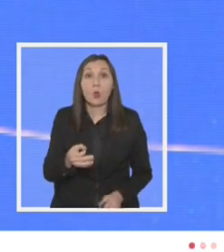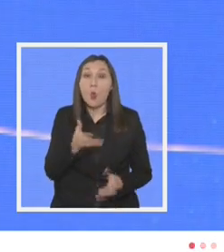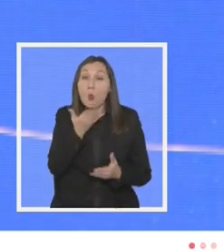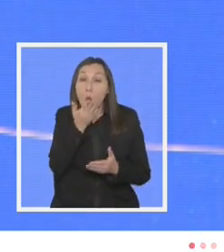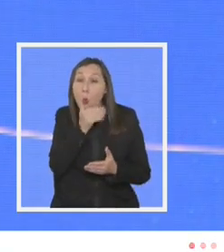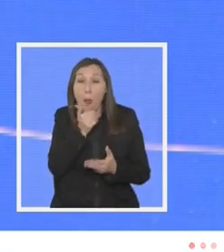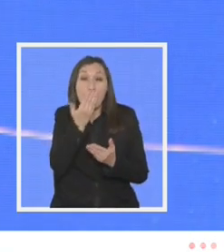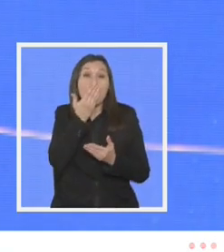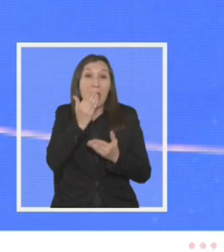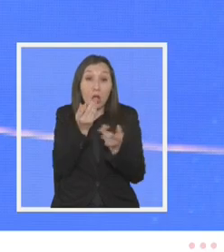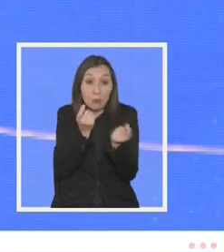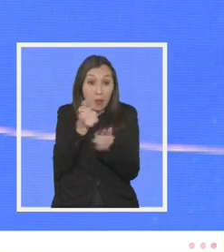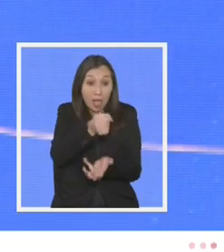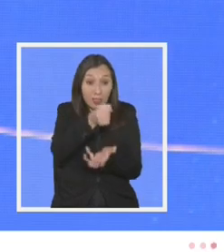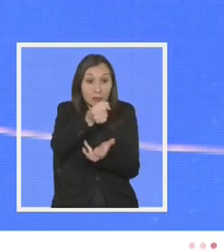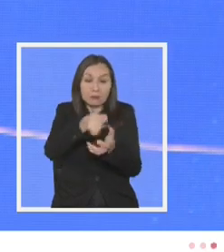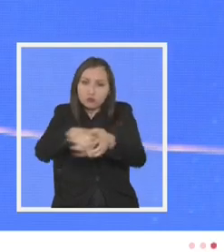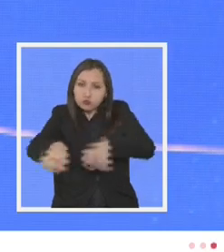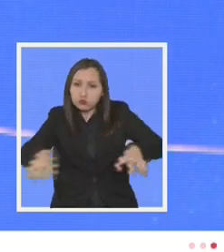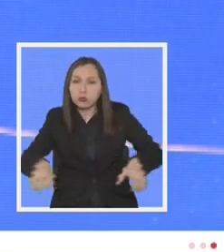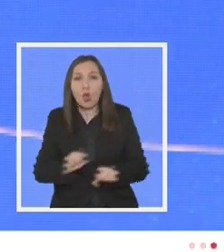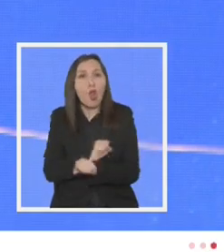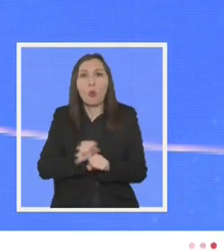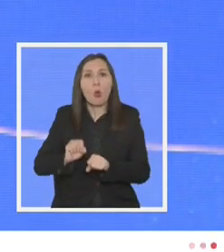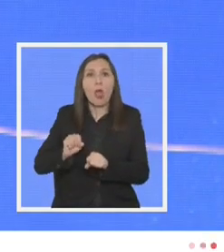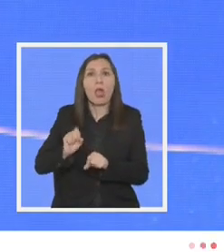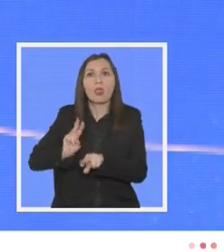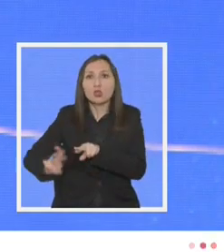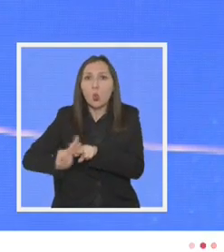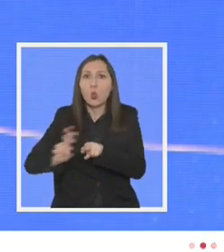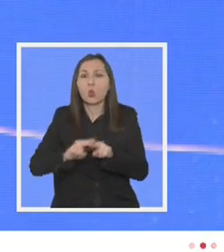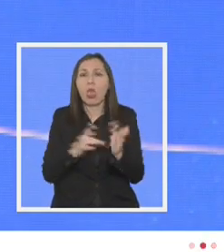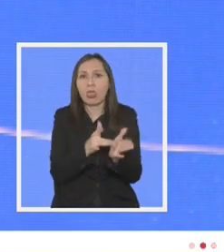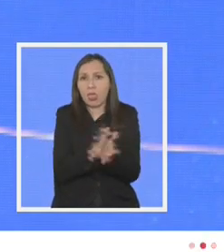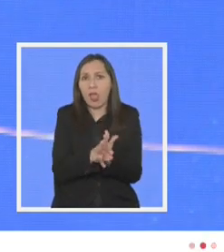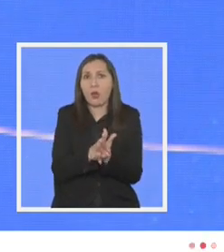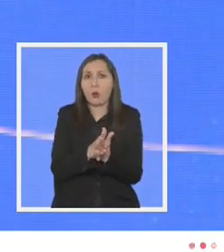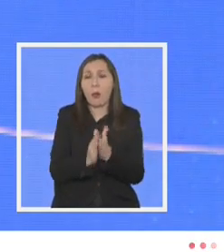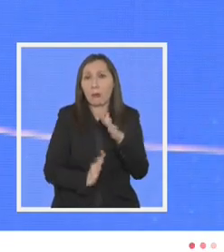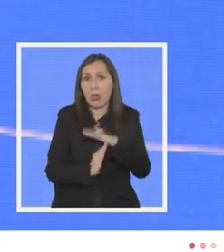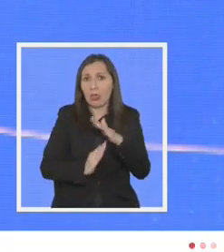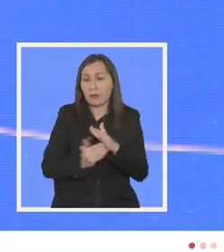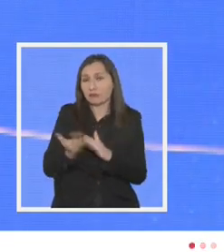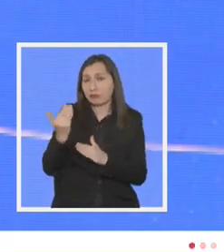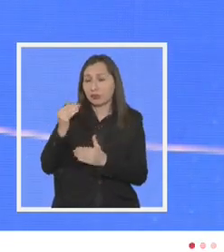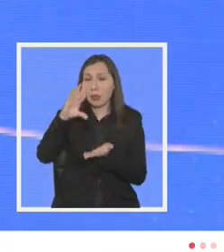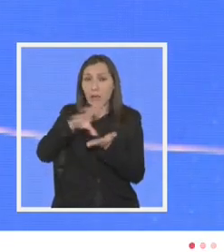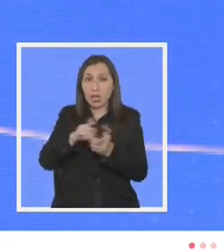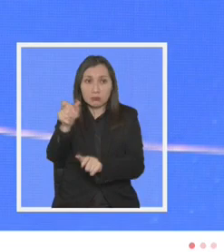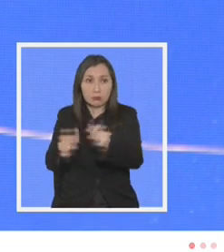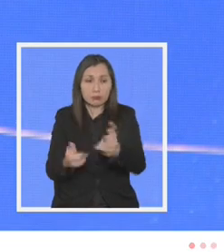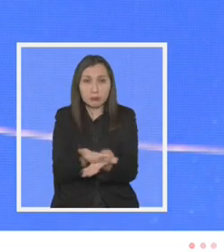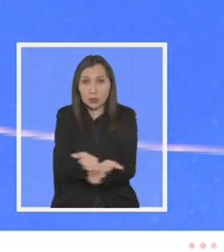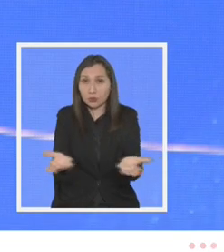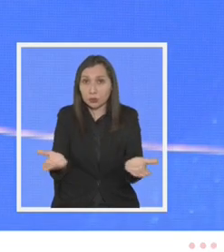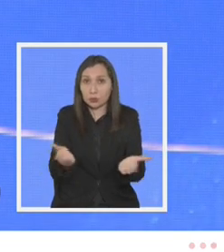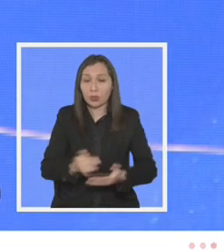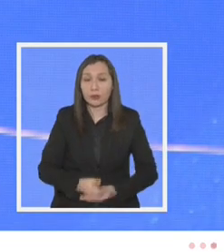repartimos de mejor manera la riqueza no vamos a lograr saldar las deudas pendientes que tenemos como país con nuestra ciudadanía